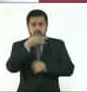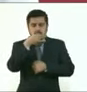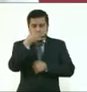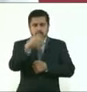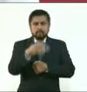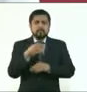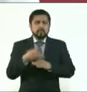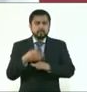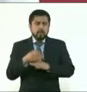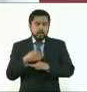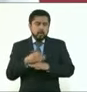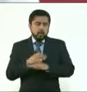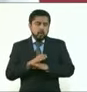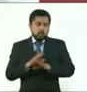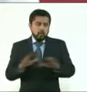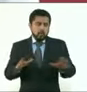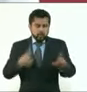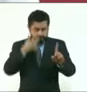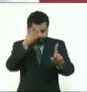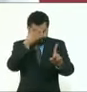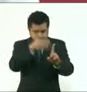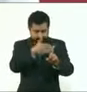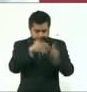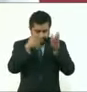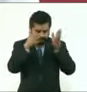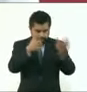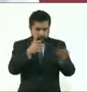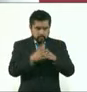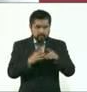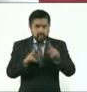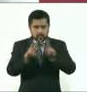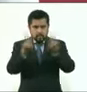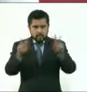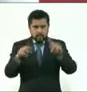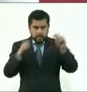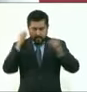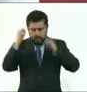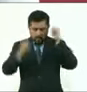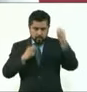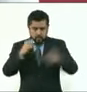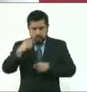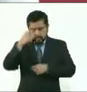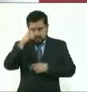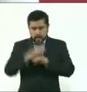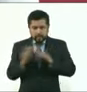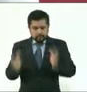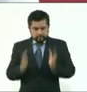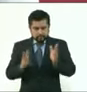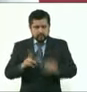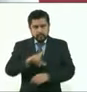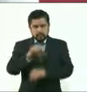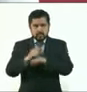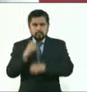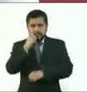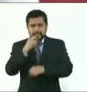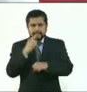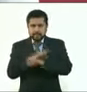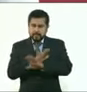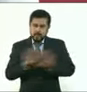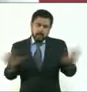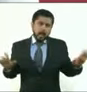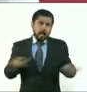estamos dedicados al tema de turismo. Estamos apoyando para que muy pronto esté la Secretaría de Turismo allá al frente.